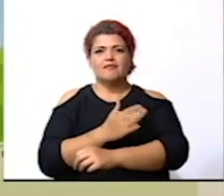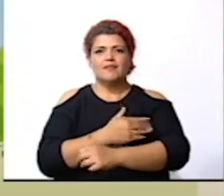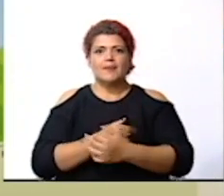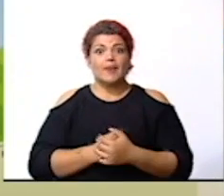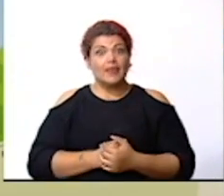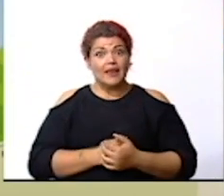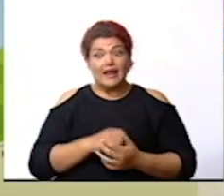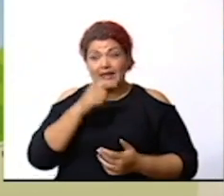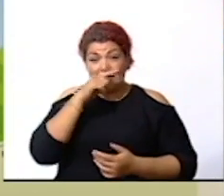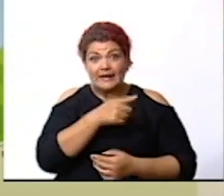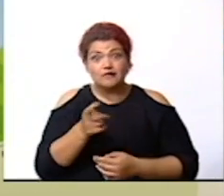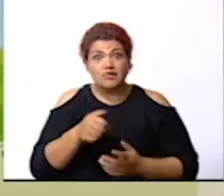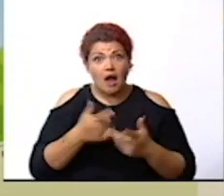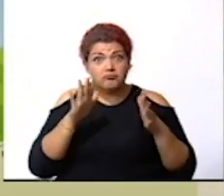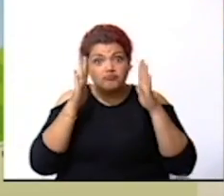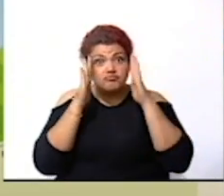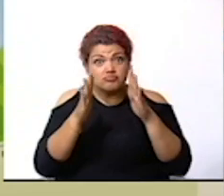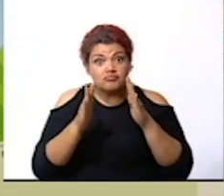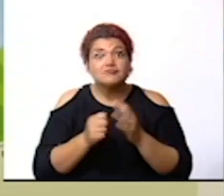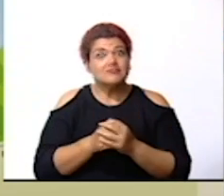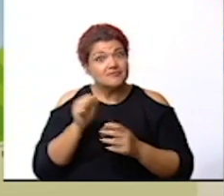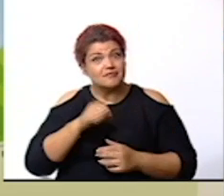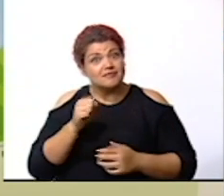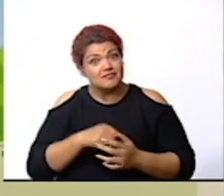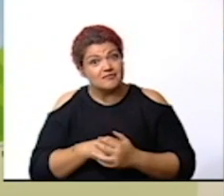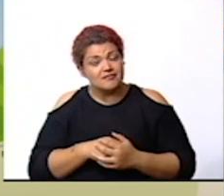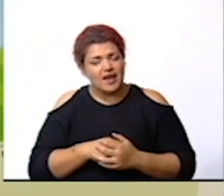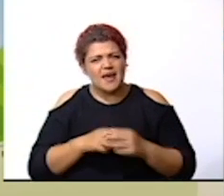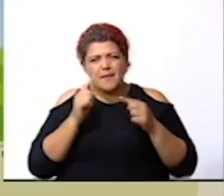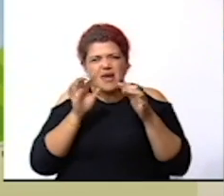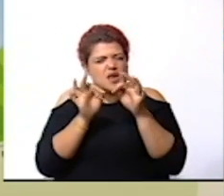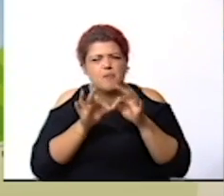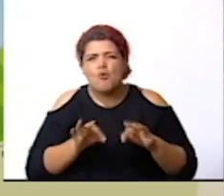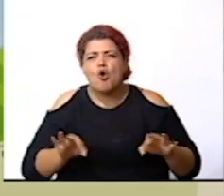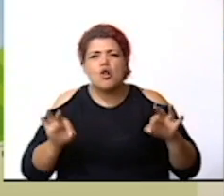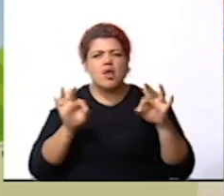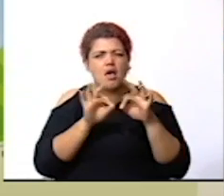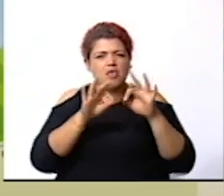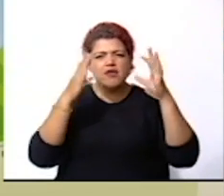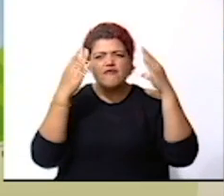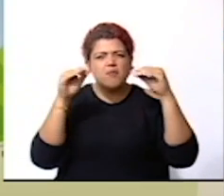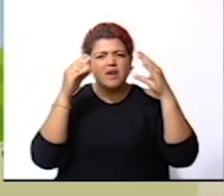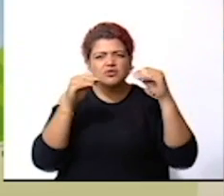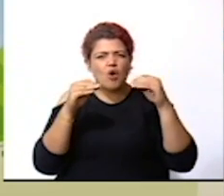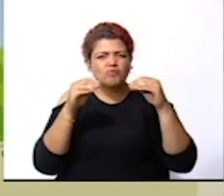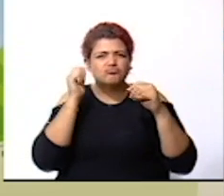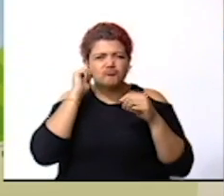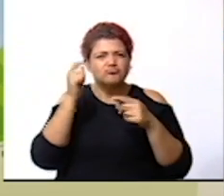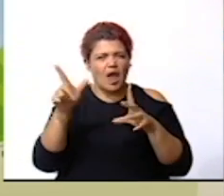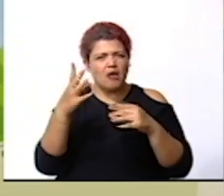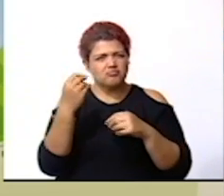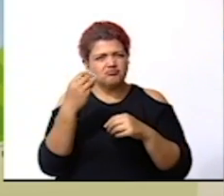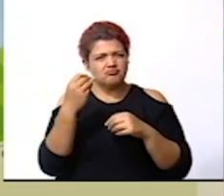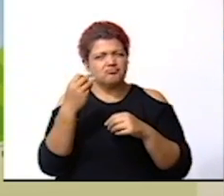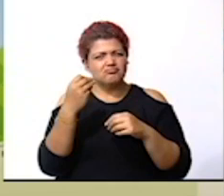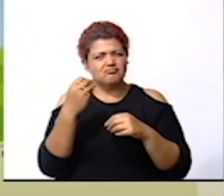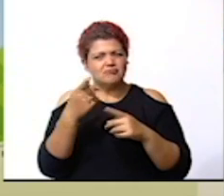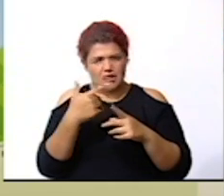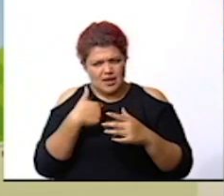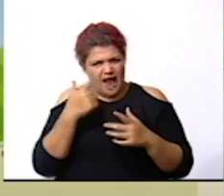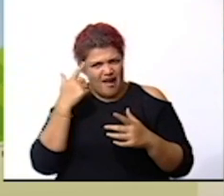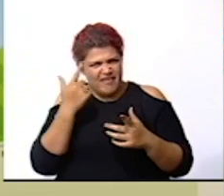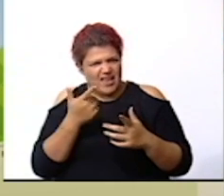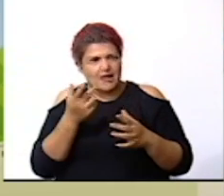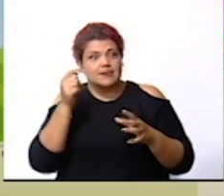niños niñas pusieron atención sí qué importante la información que paola nos brindaba el día de hoy con respecto